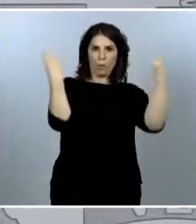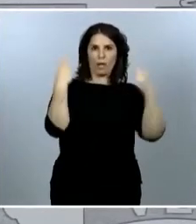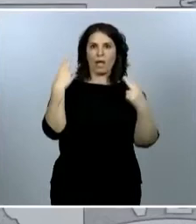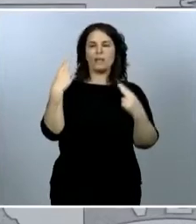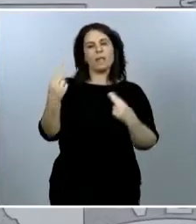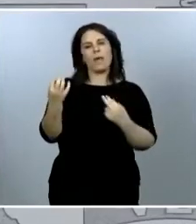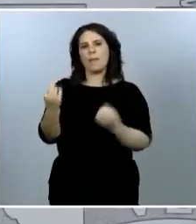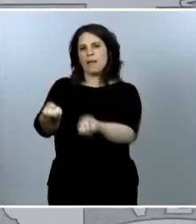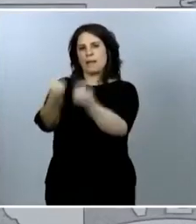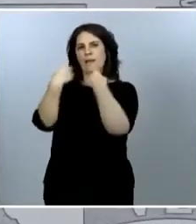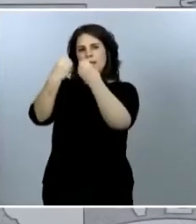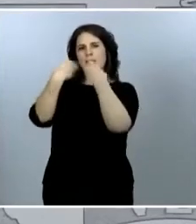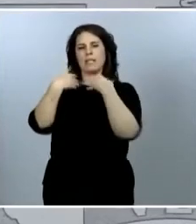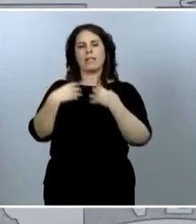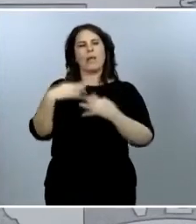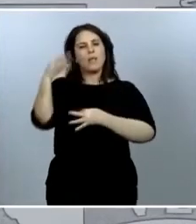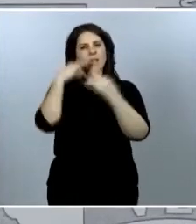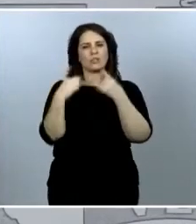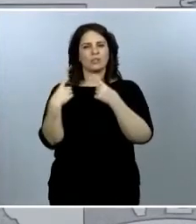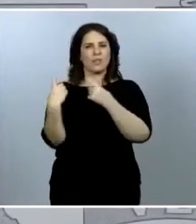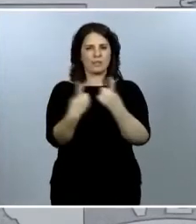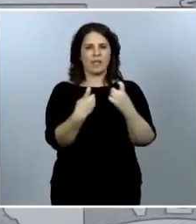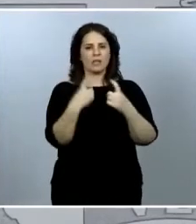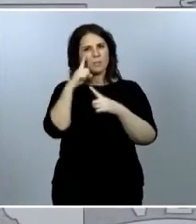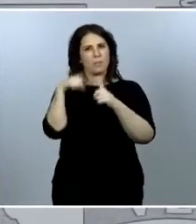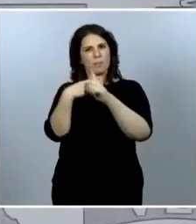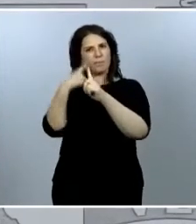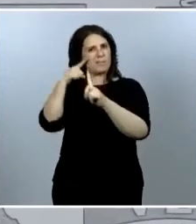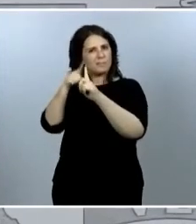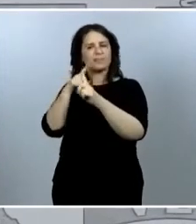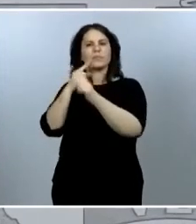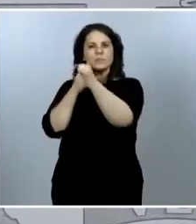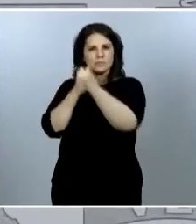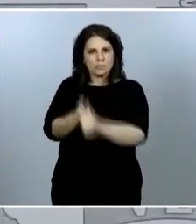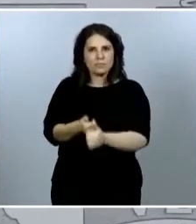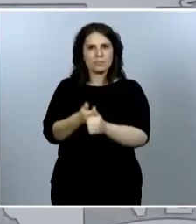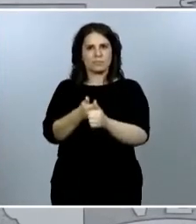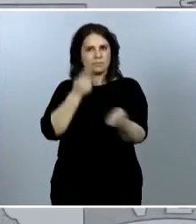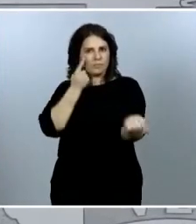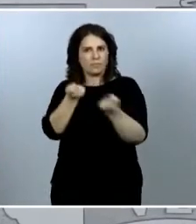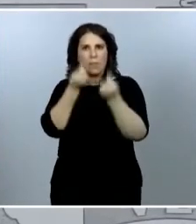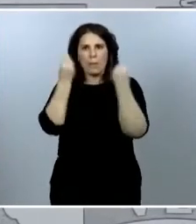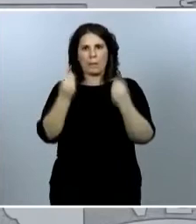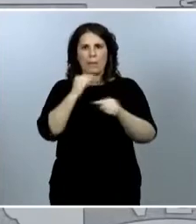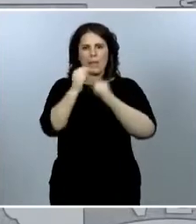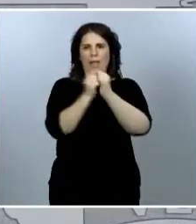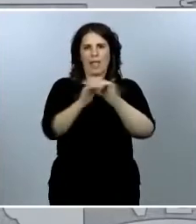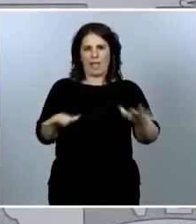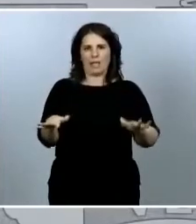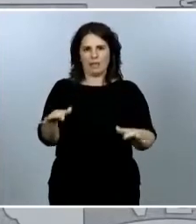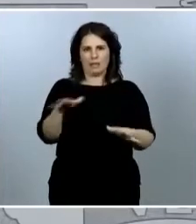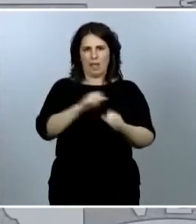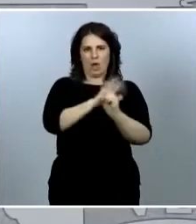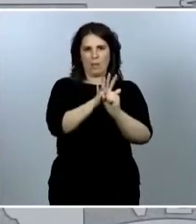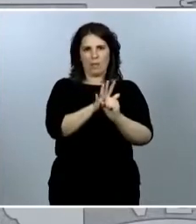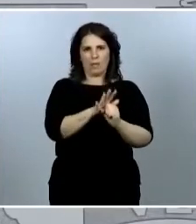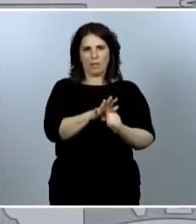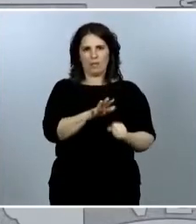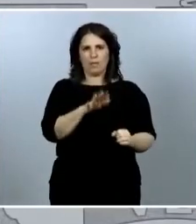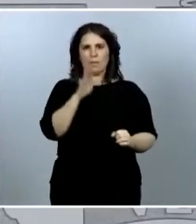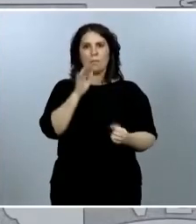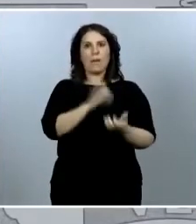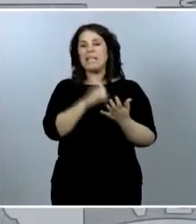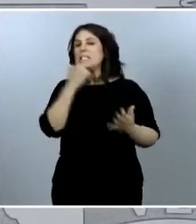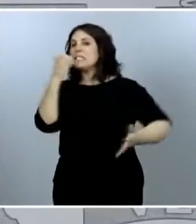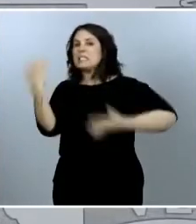seguimiento y la vigilancia epidemiológica de la COVID-19 para conocer de manera inmediata los casos y los posibles rebrotes